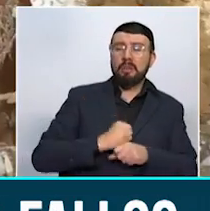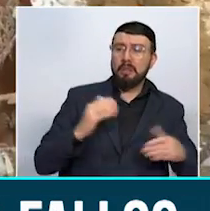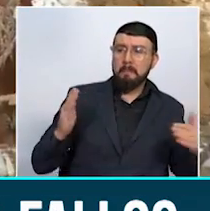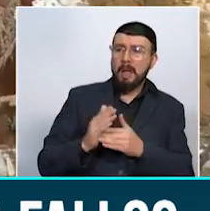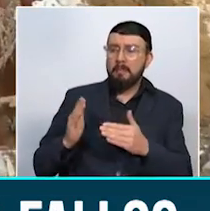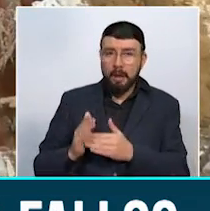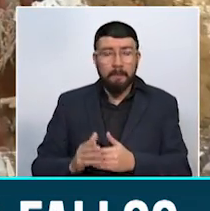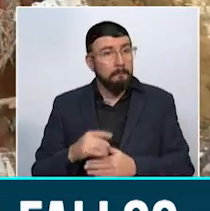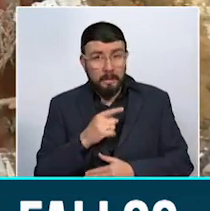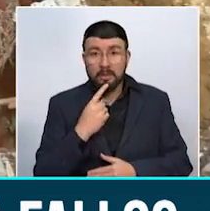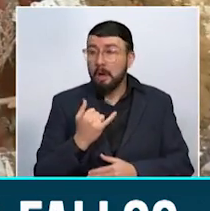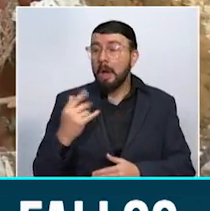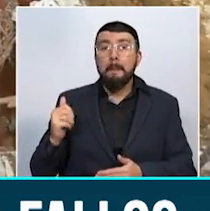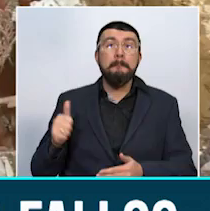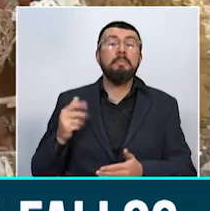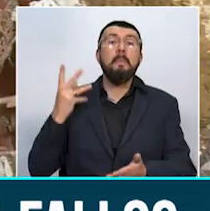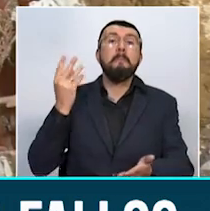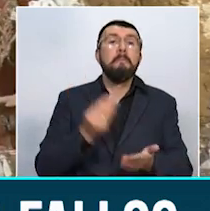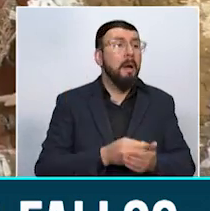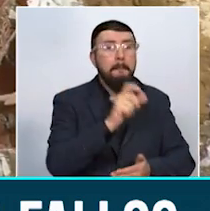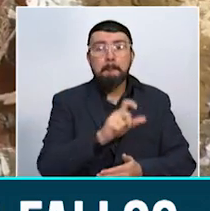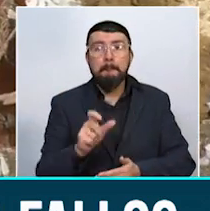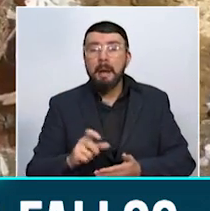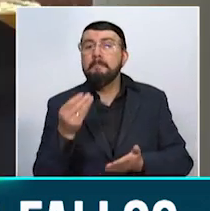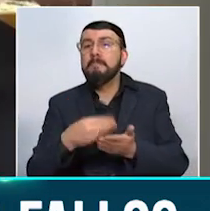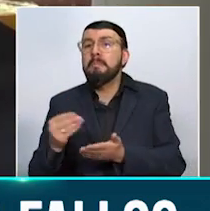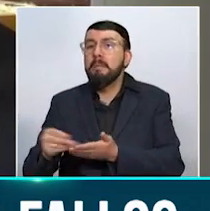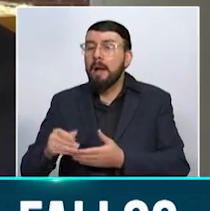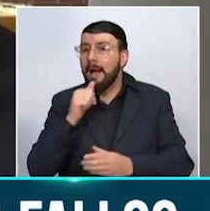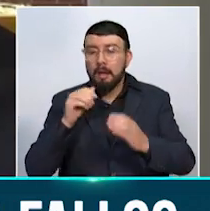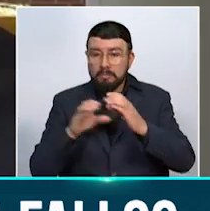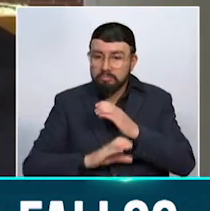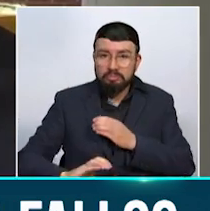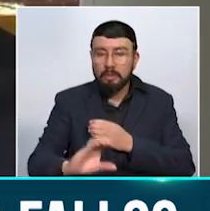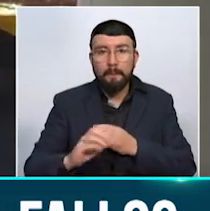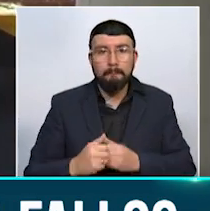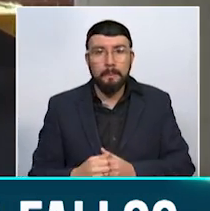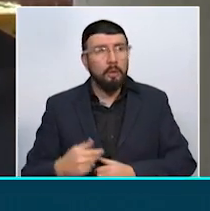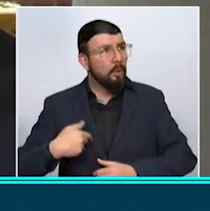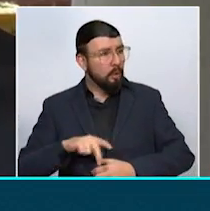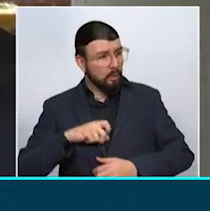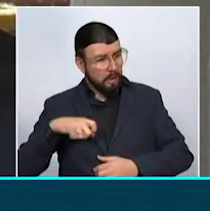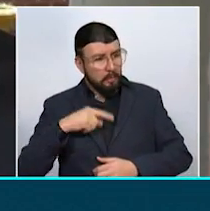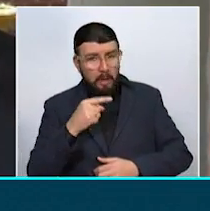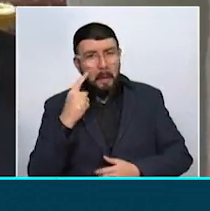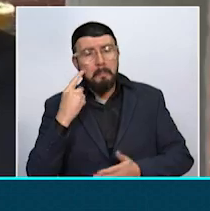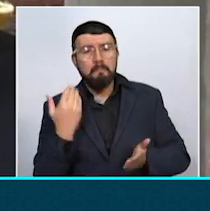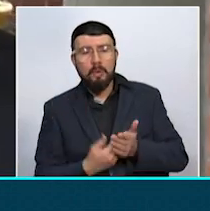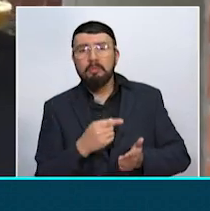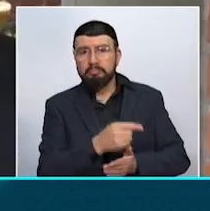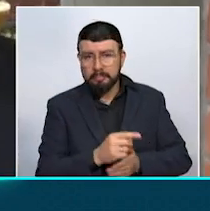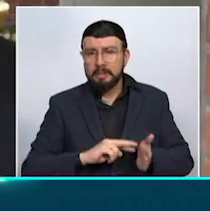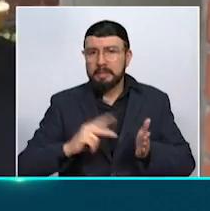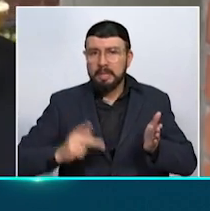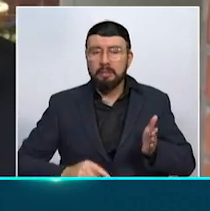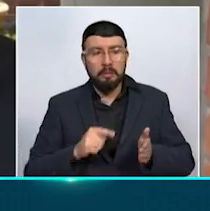este concepto fuera pagado por los usuarios de la red de alcantarillado. Nosotros tenemos un sustento técnico muy fuerte y tal se